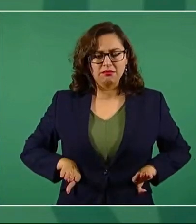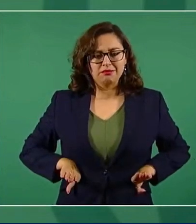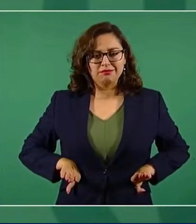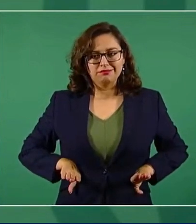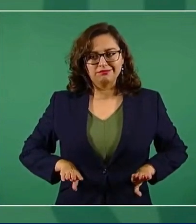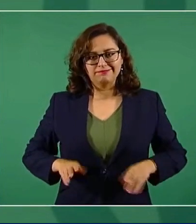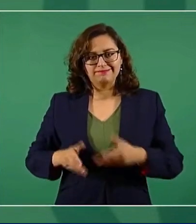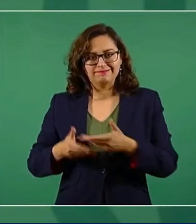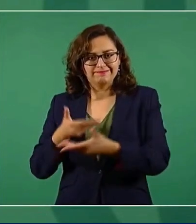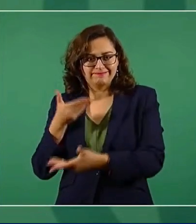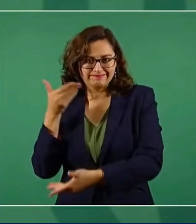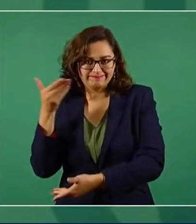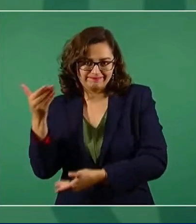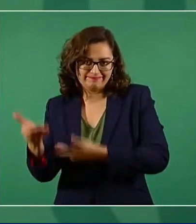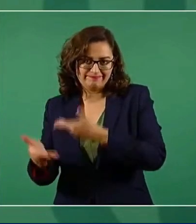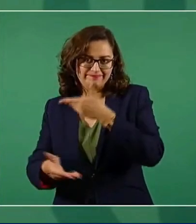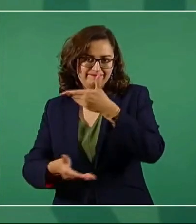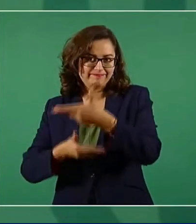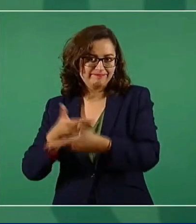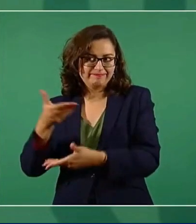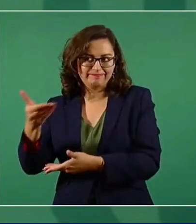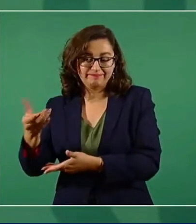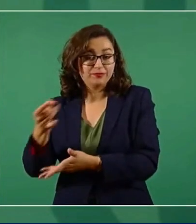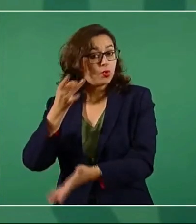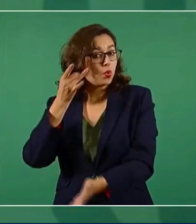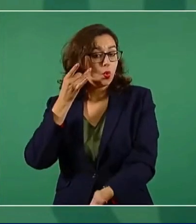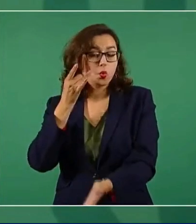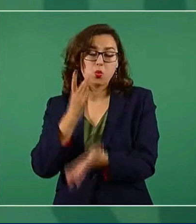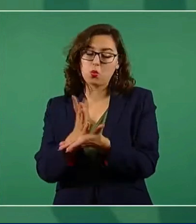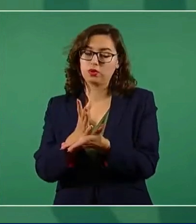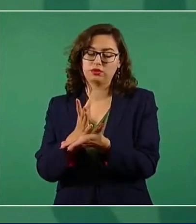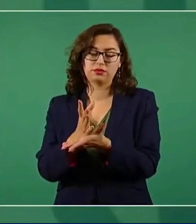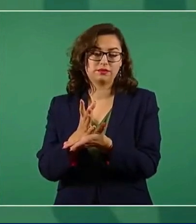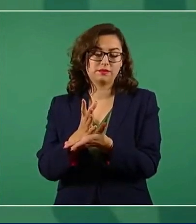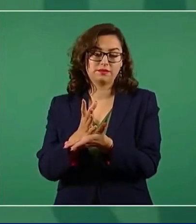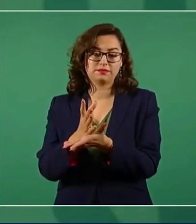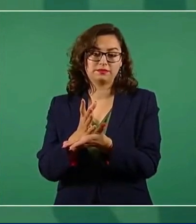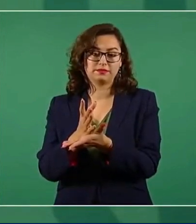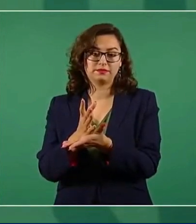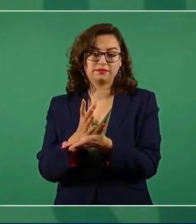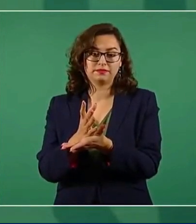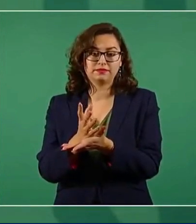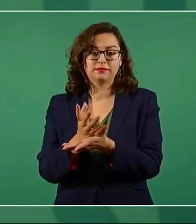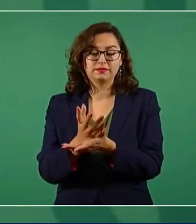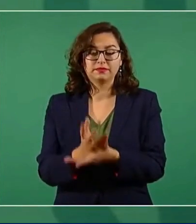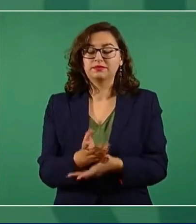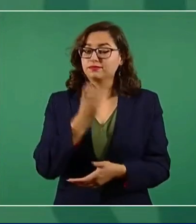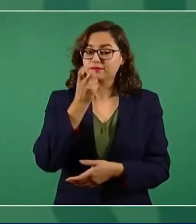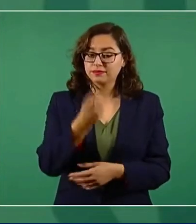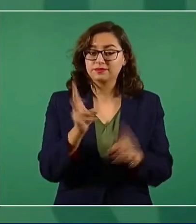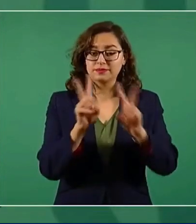Y no puede haber, esto es muy importante y también